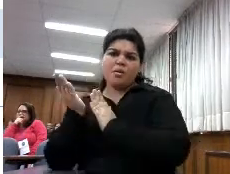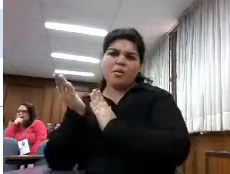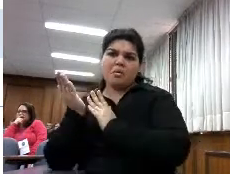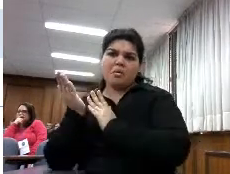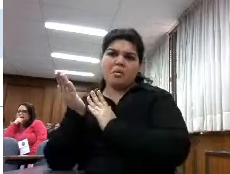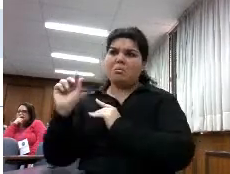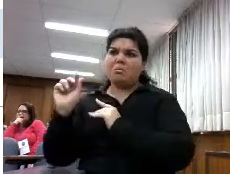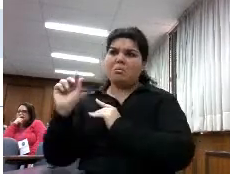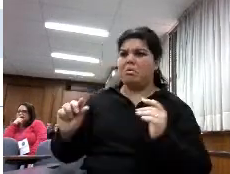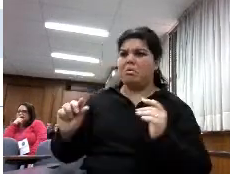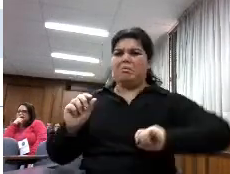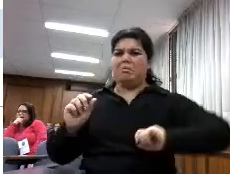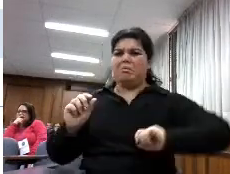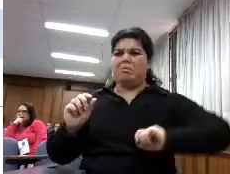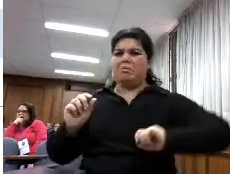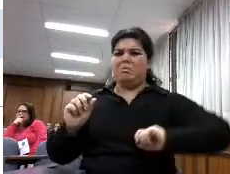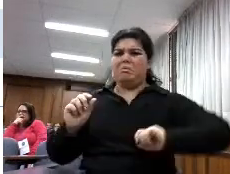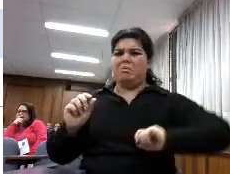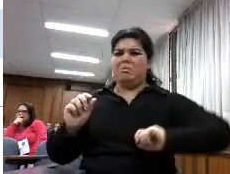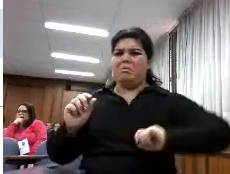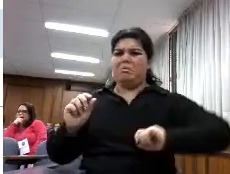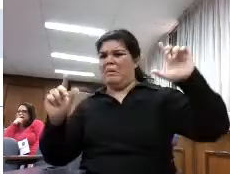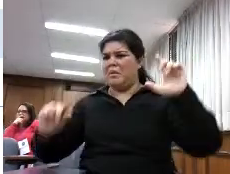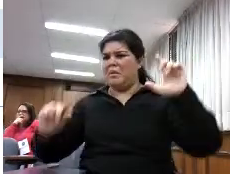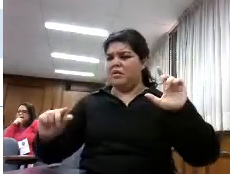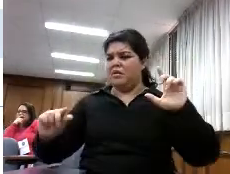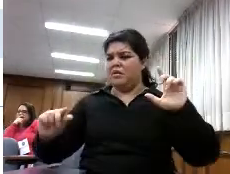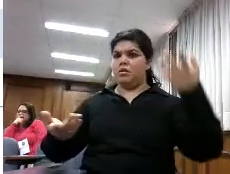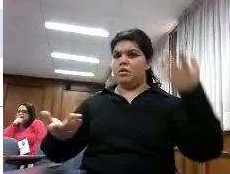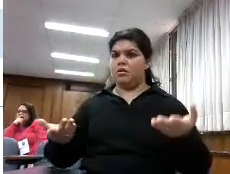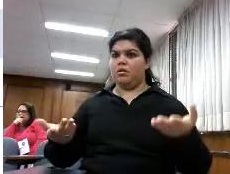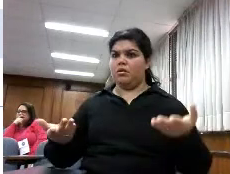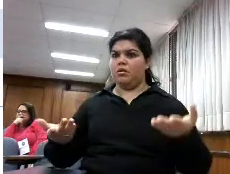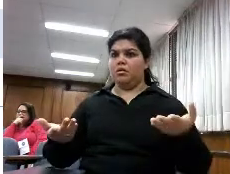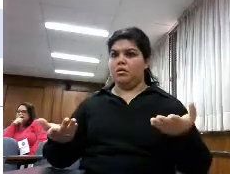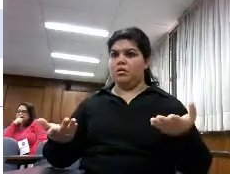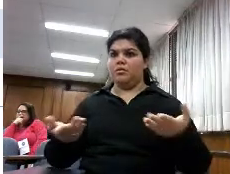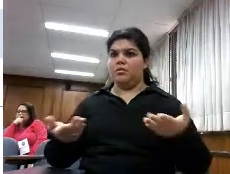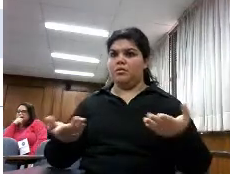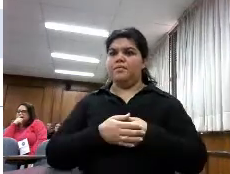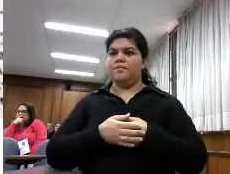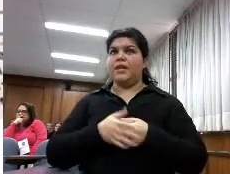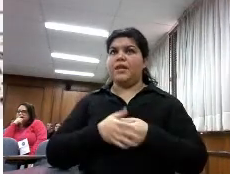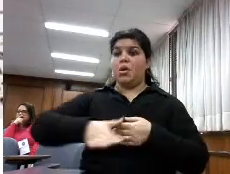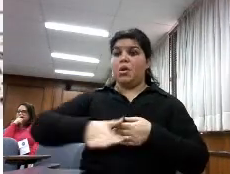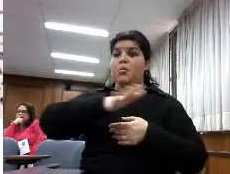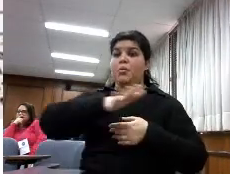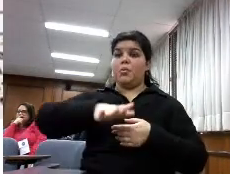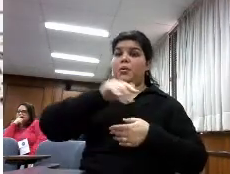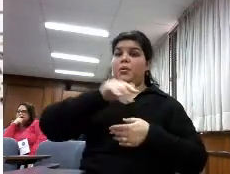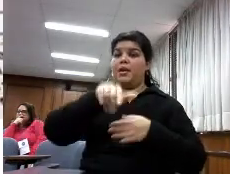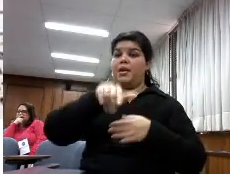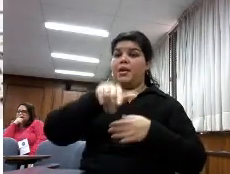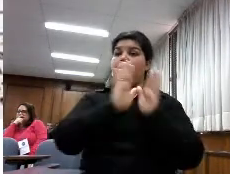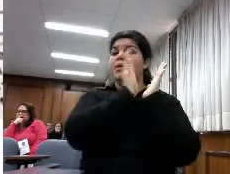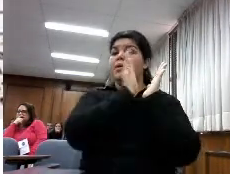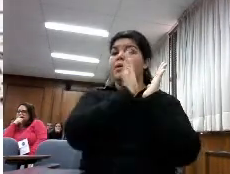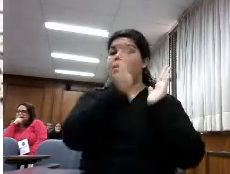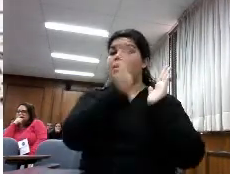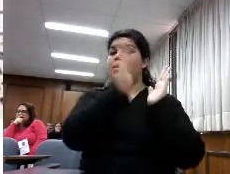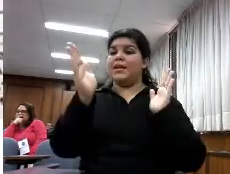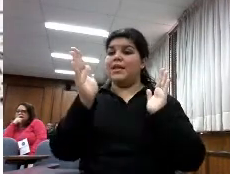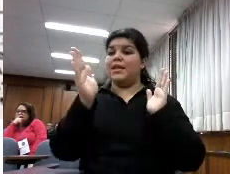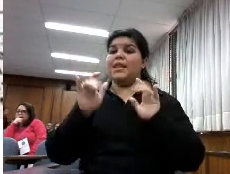había una diferencia muy sustancial la media de libros en la región donde las bibliotecas de la región en digital eran